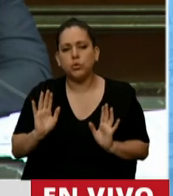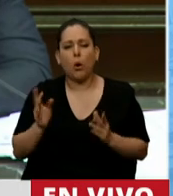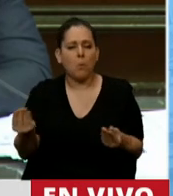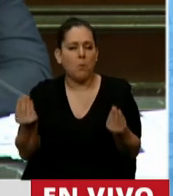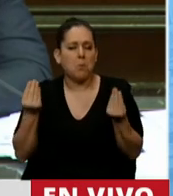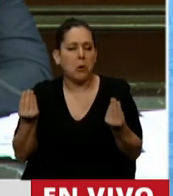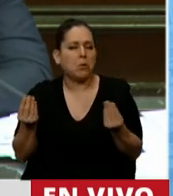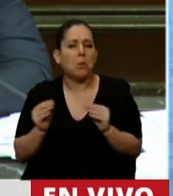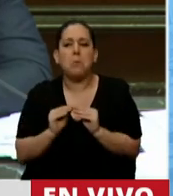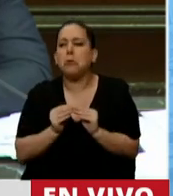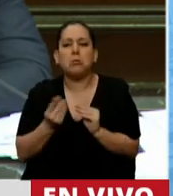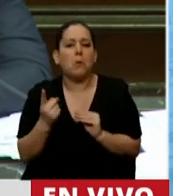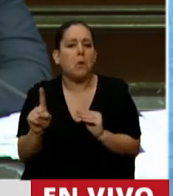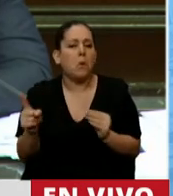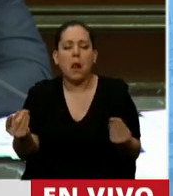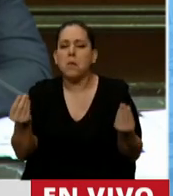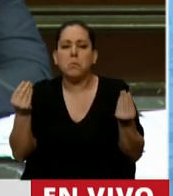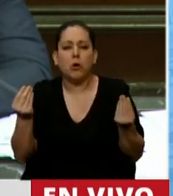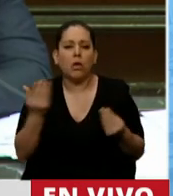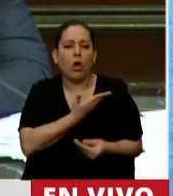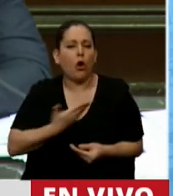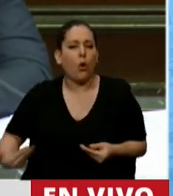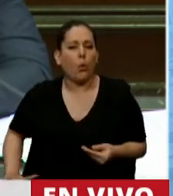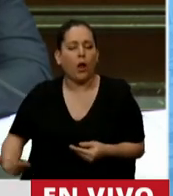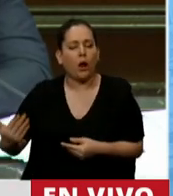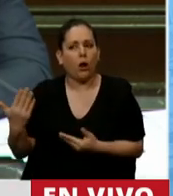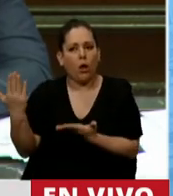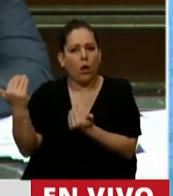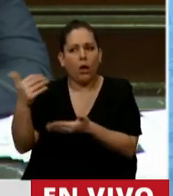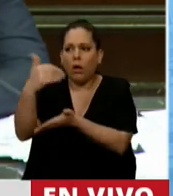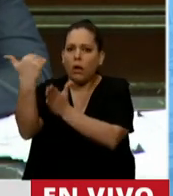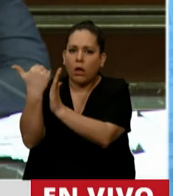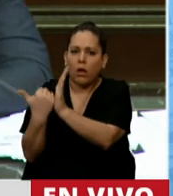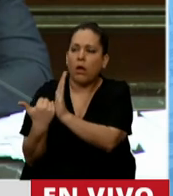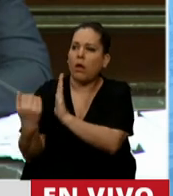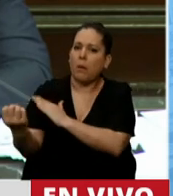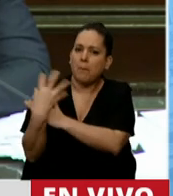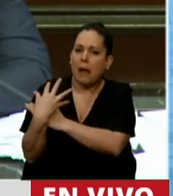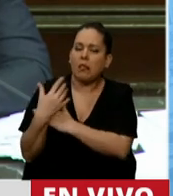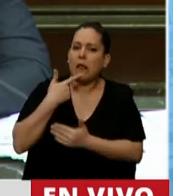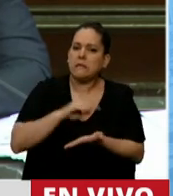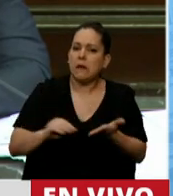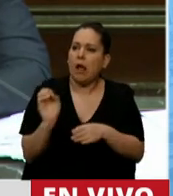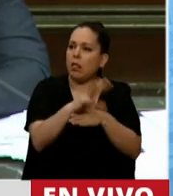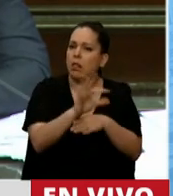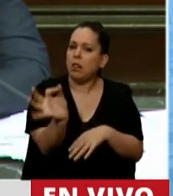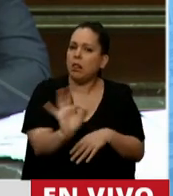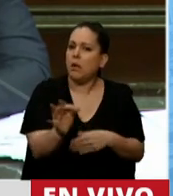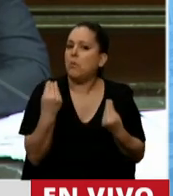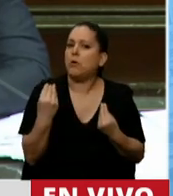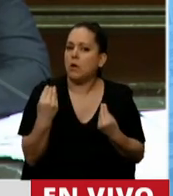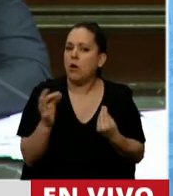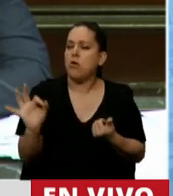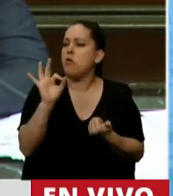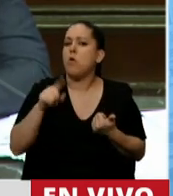¿cuál es la razón por la cual el Gobierno no envía esos pliegos al Senado? Y en todo caso, si me puede decir cuándo lo